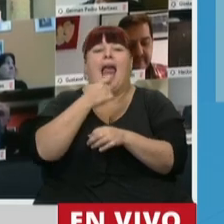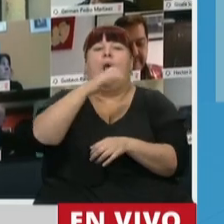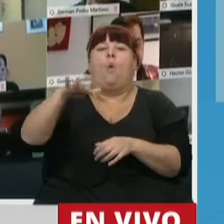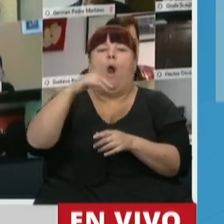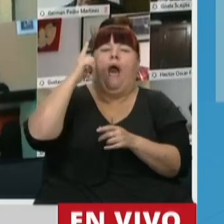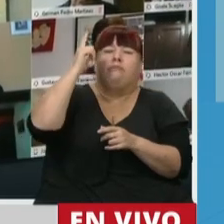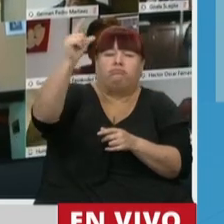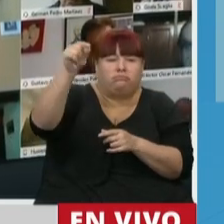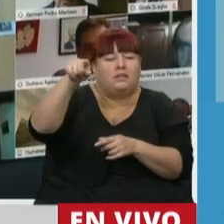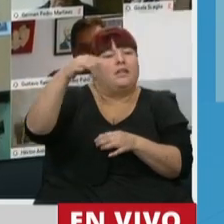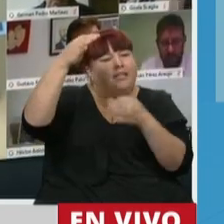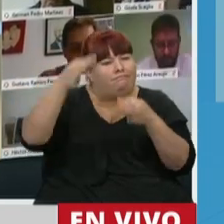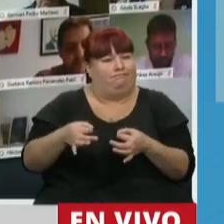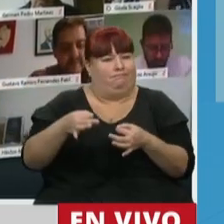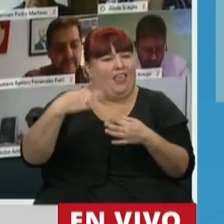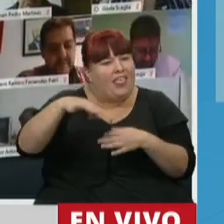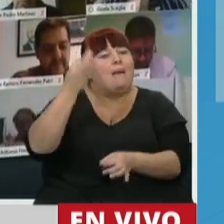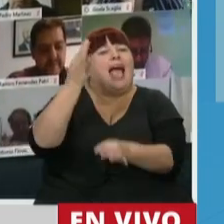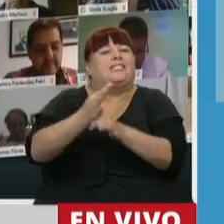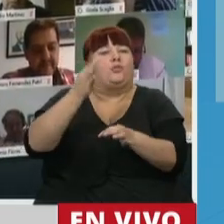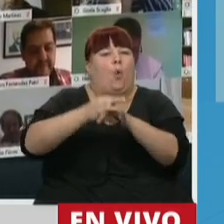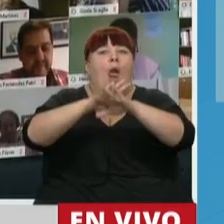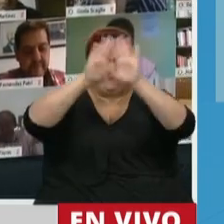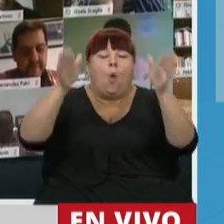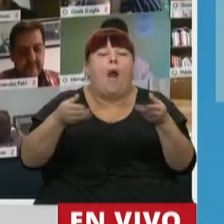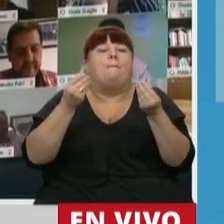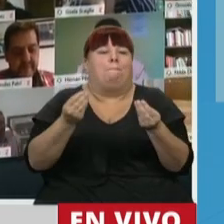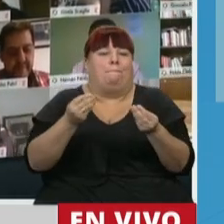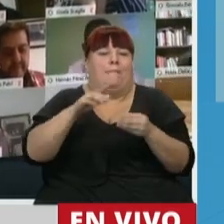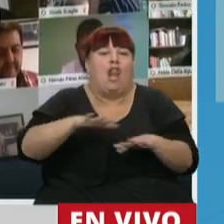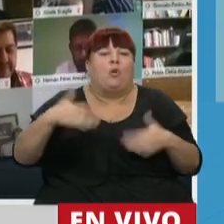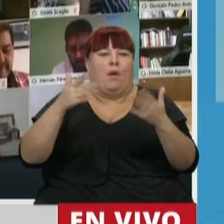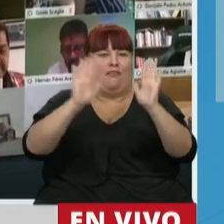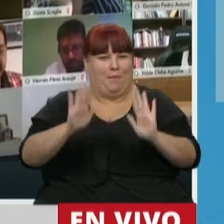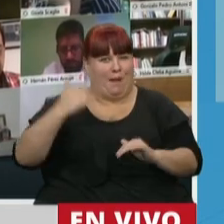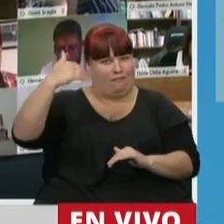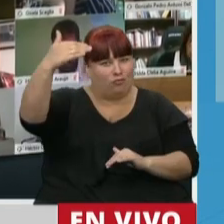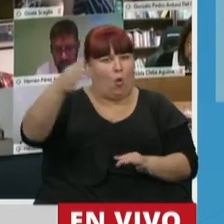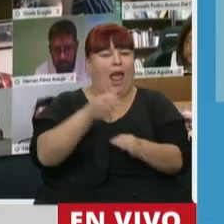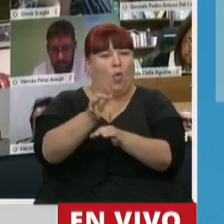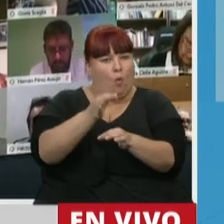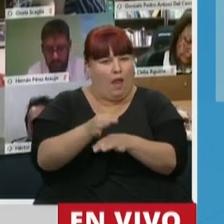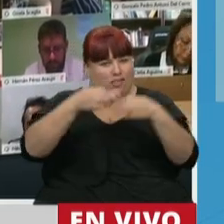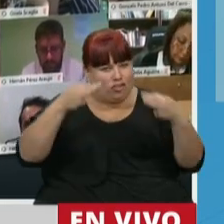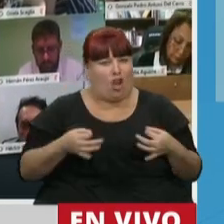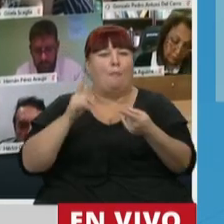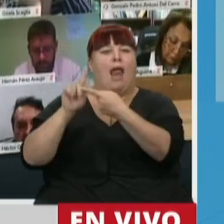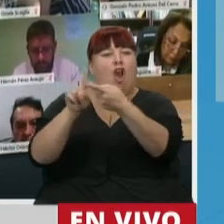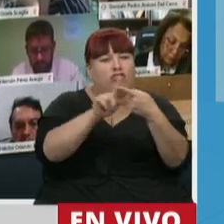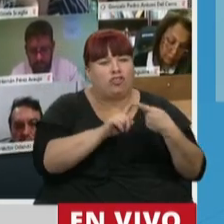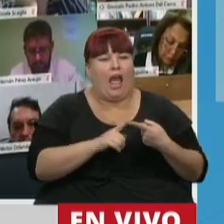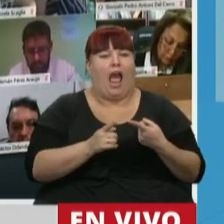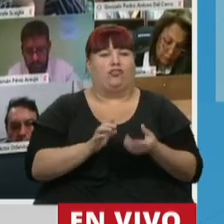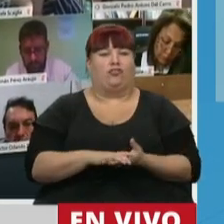recóndito sea verdaderamente lo que debe ser, un lugar donde uno tiene para formarse, para educarse, para contactarse,